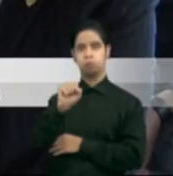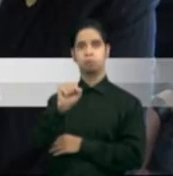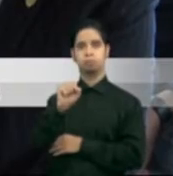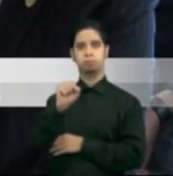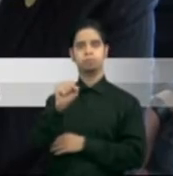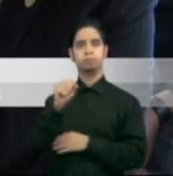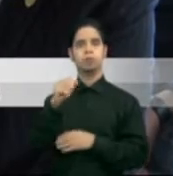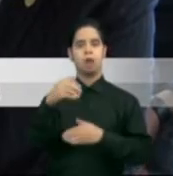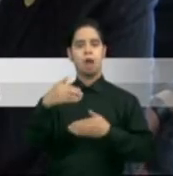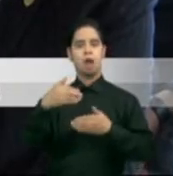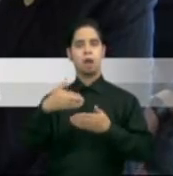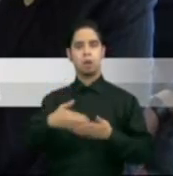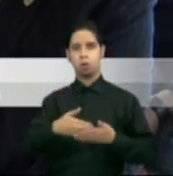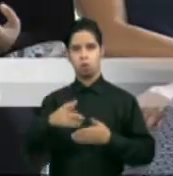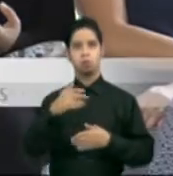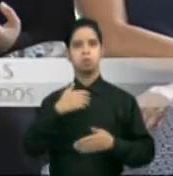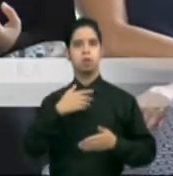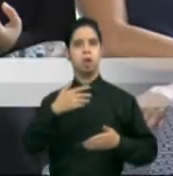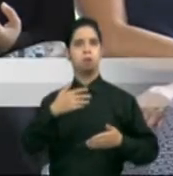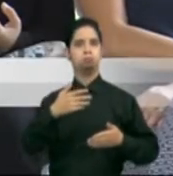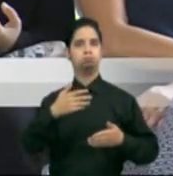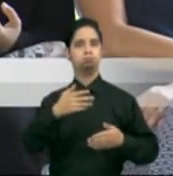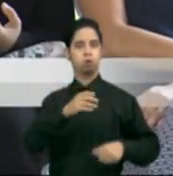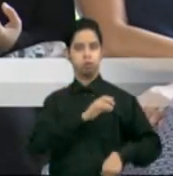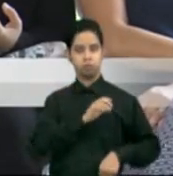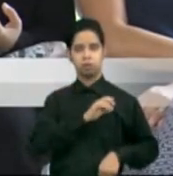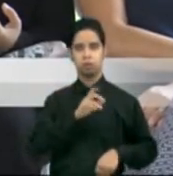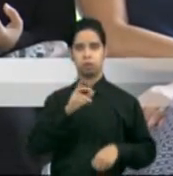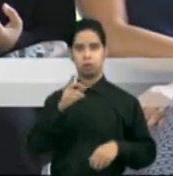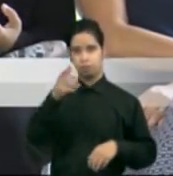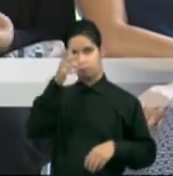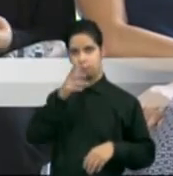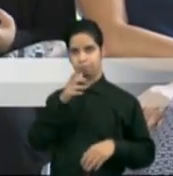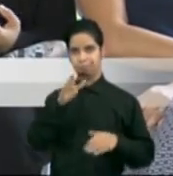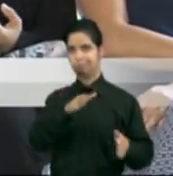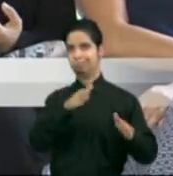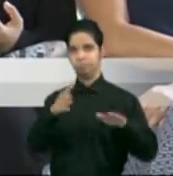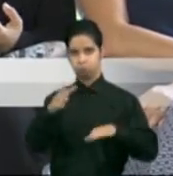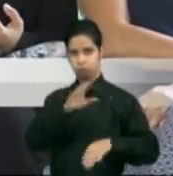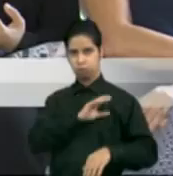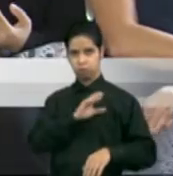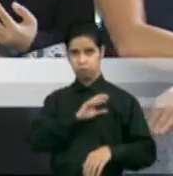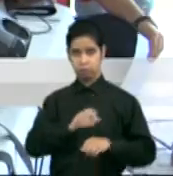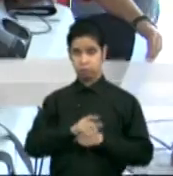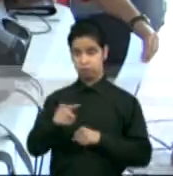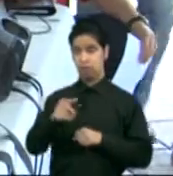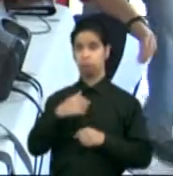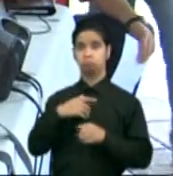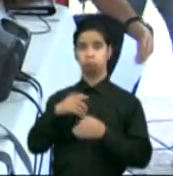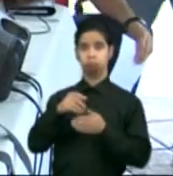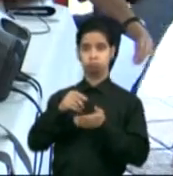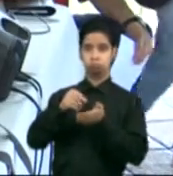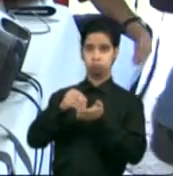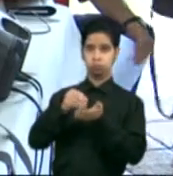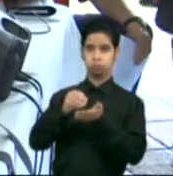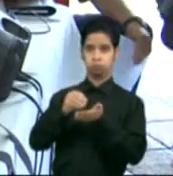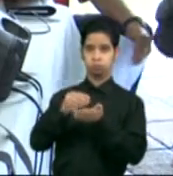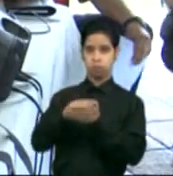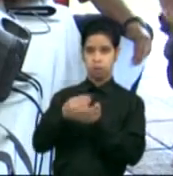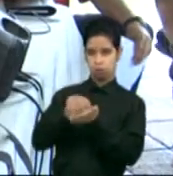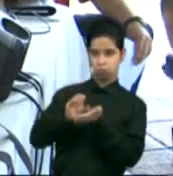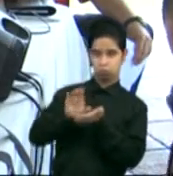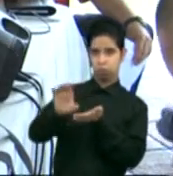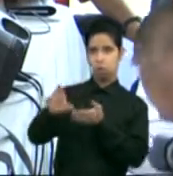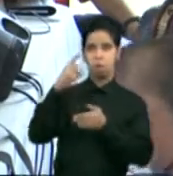caídos en el cumplimiento del deber. Tras la creación del Fondo de Ayuda Económica, se le garantizarán a estos jóvenes los ingresos necesarios para